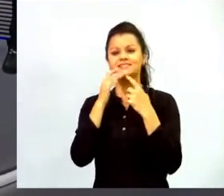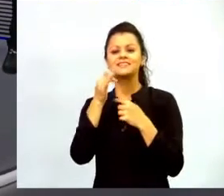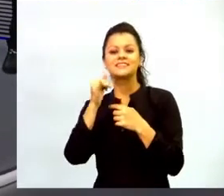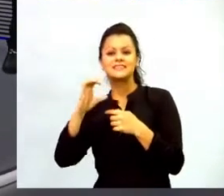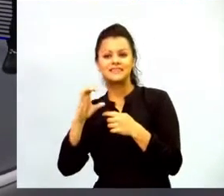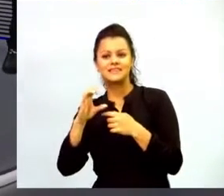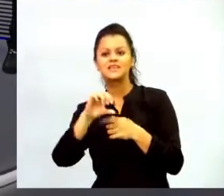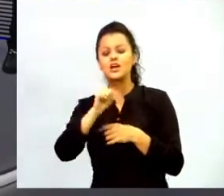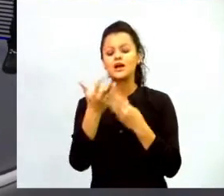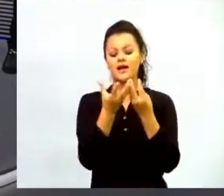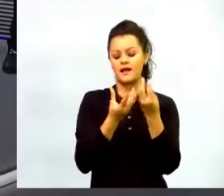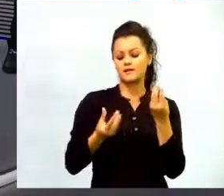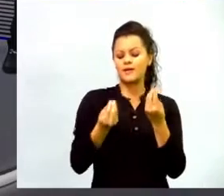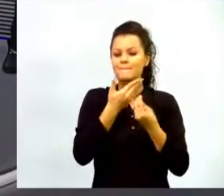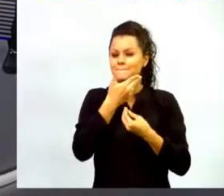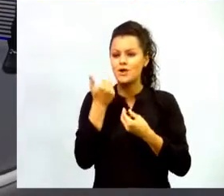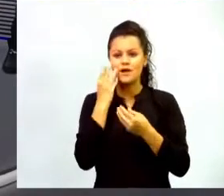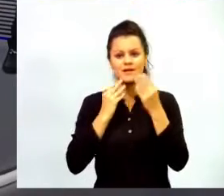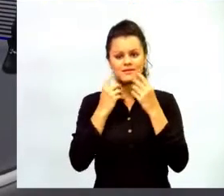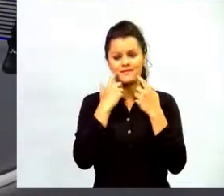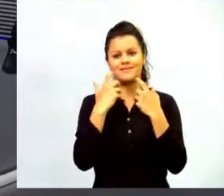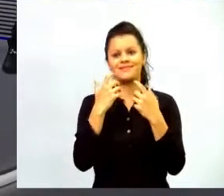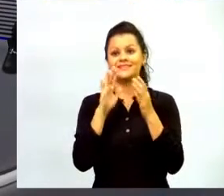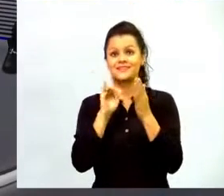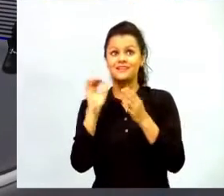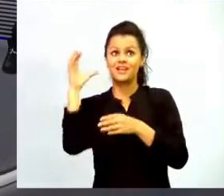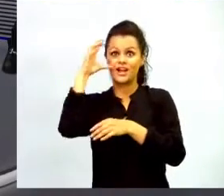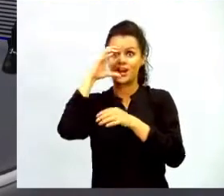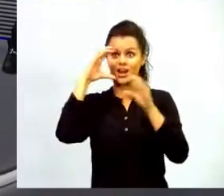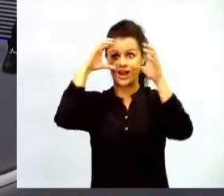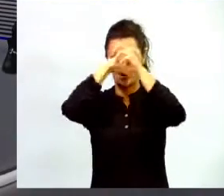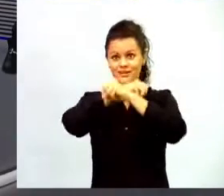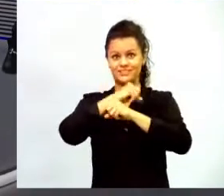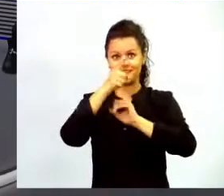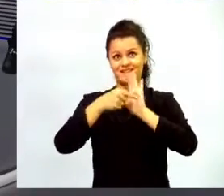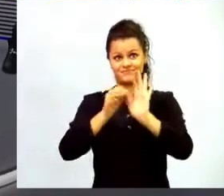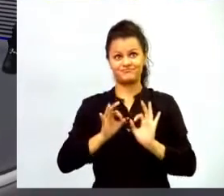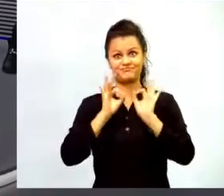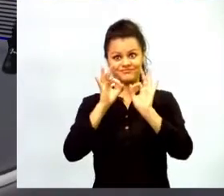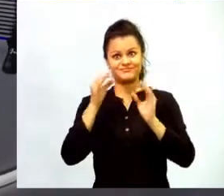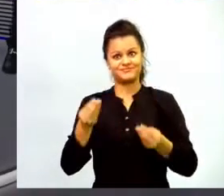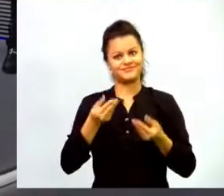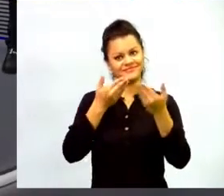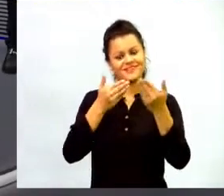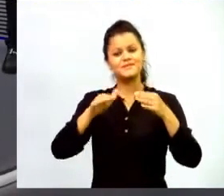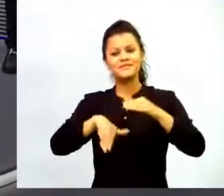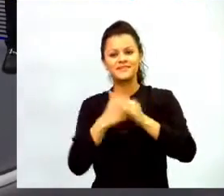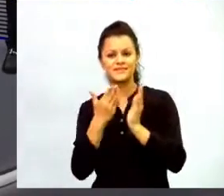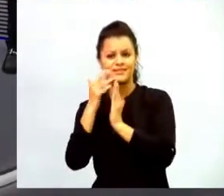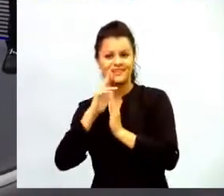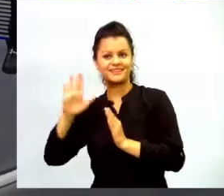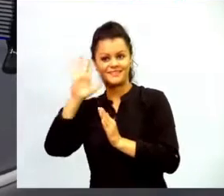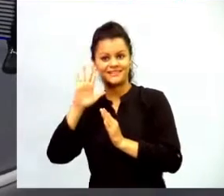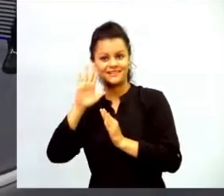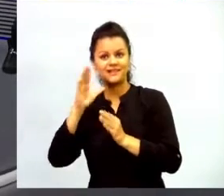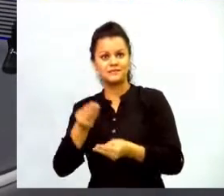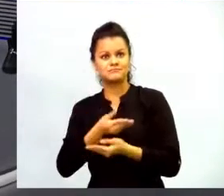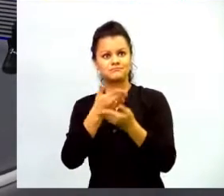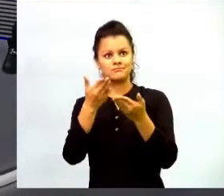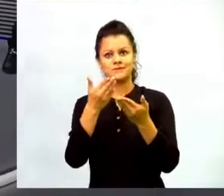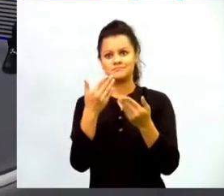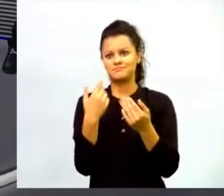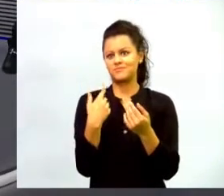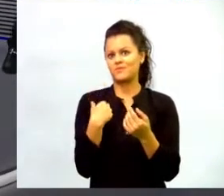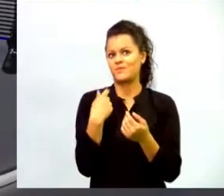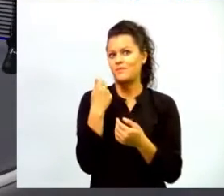mejor experiencia significativa en la noche de la excelencia del Ministerio de Educación donde además reciben un incentivo económico entonces yo sí los invito a que entren